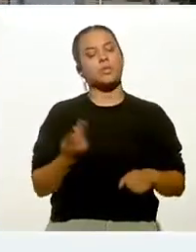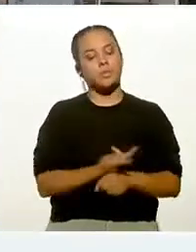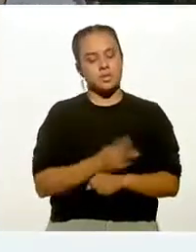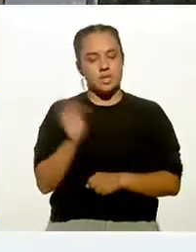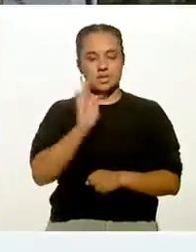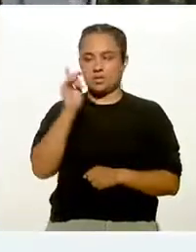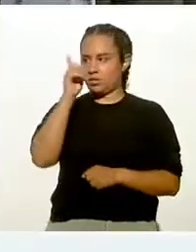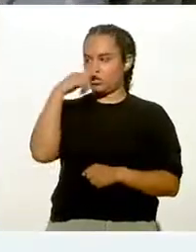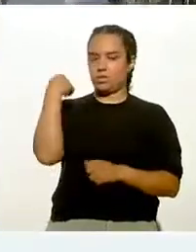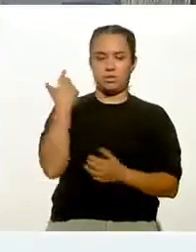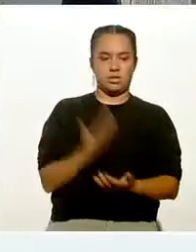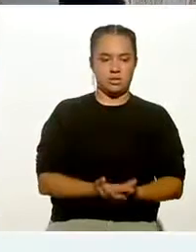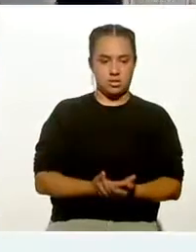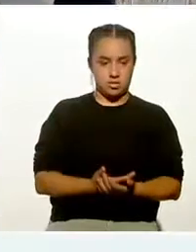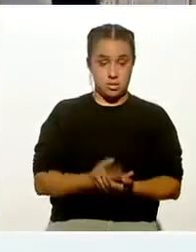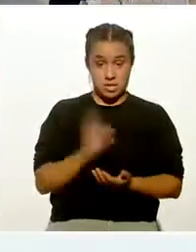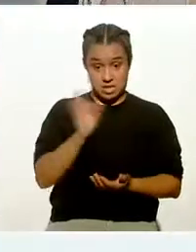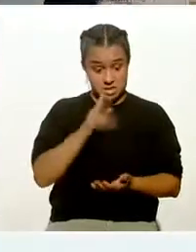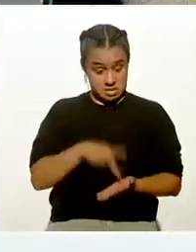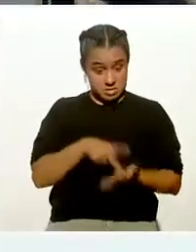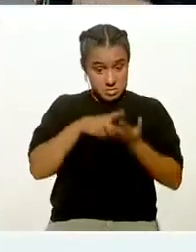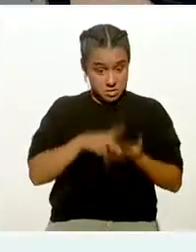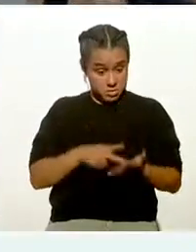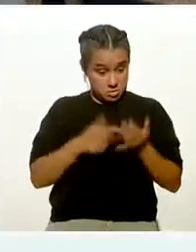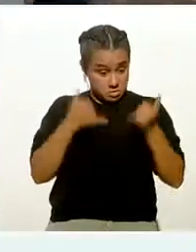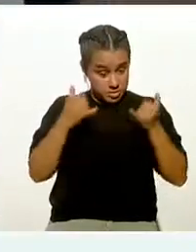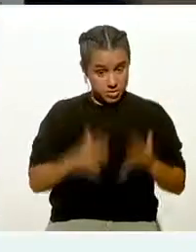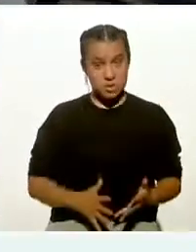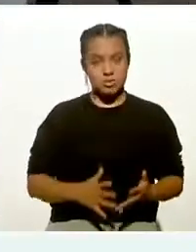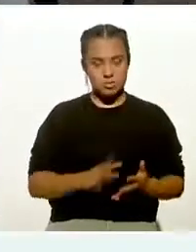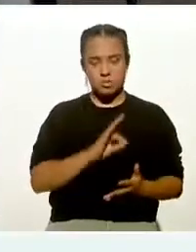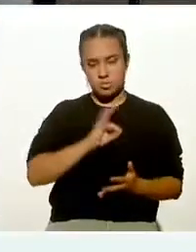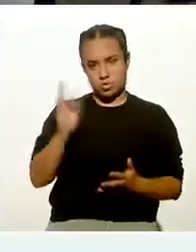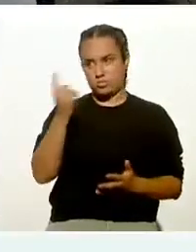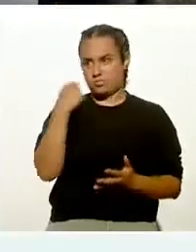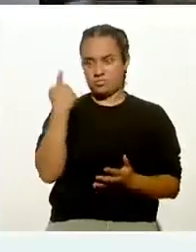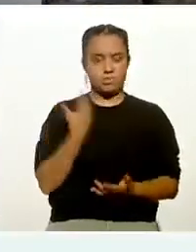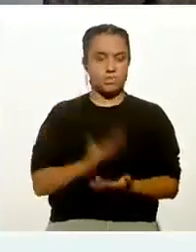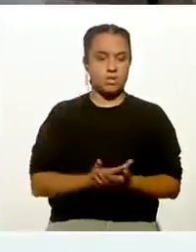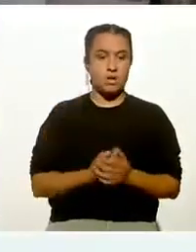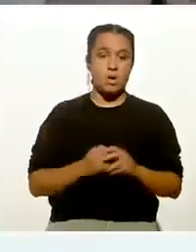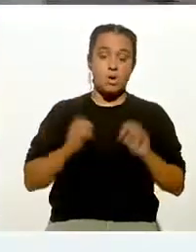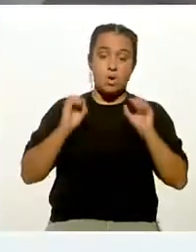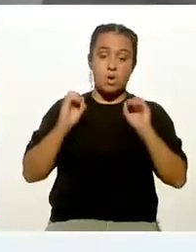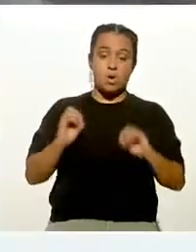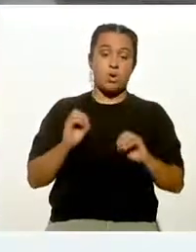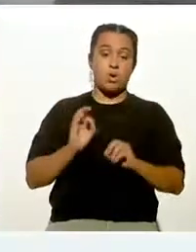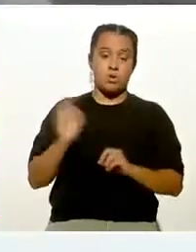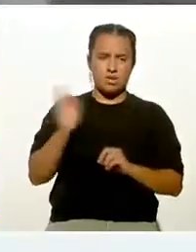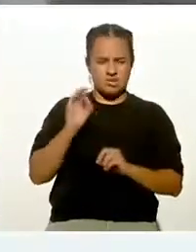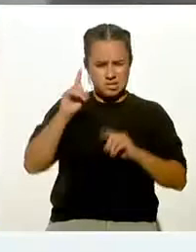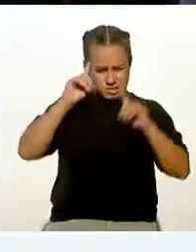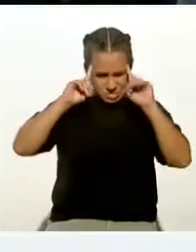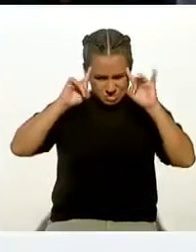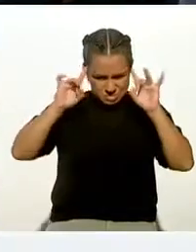desmayar cuando los pesos son muy elevados o me puede incluso doler la cabeza.